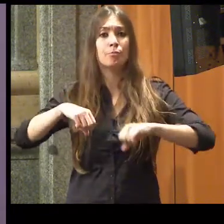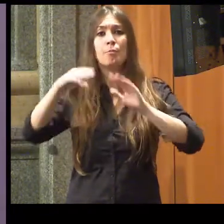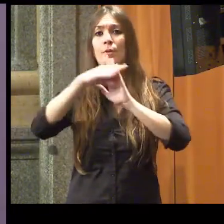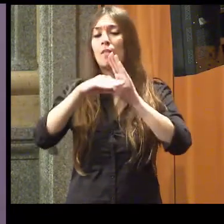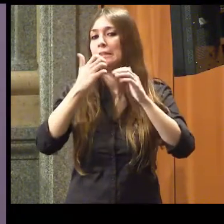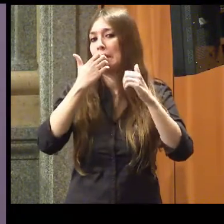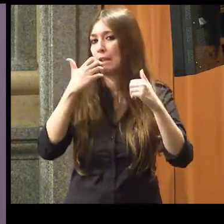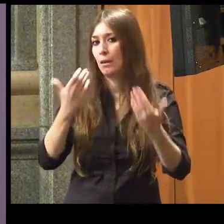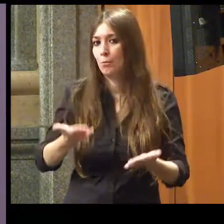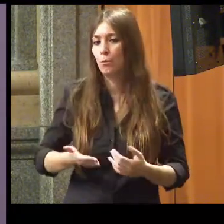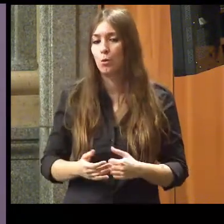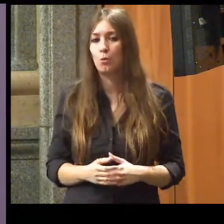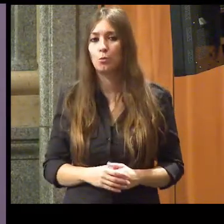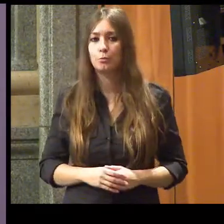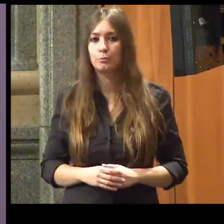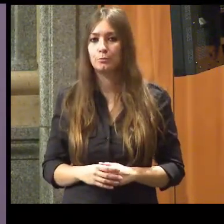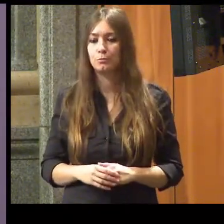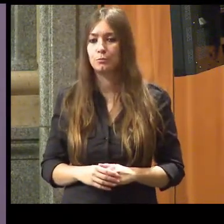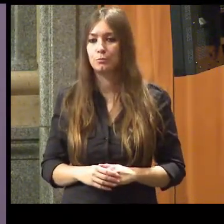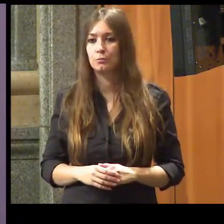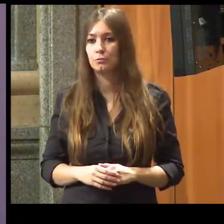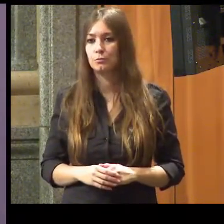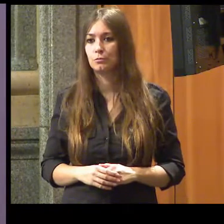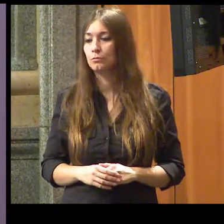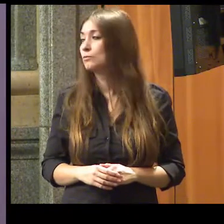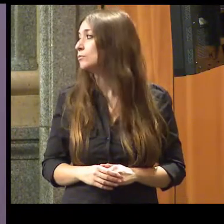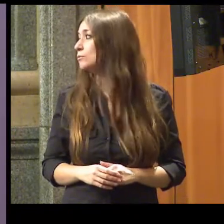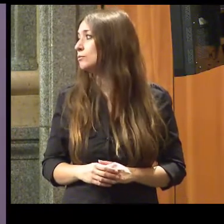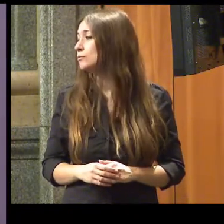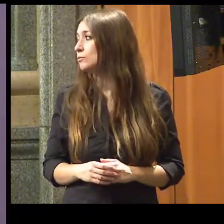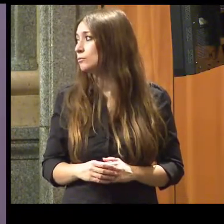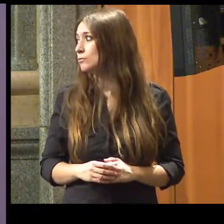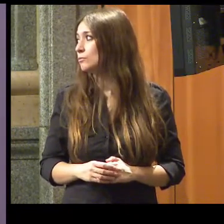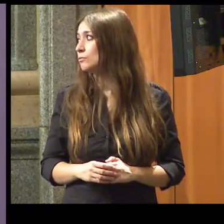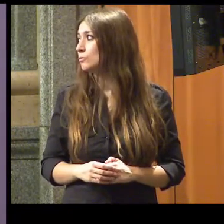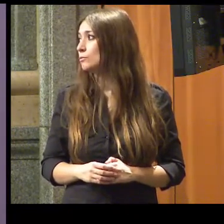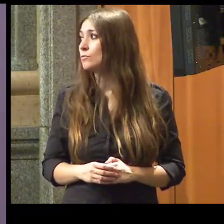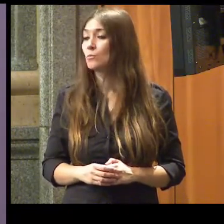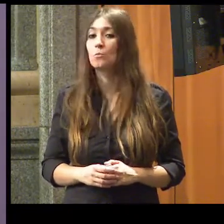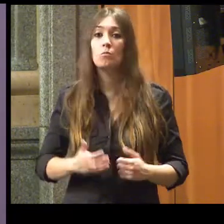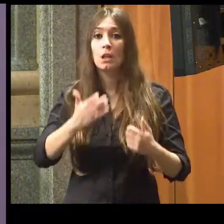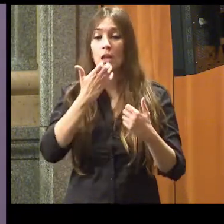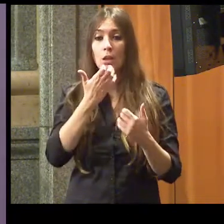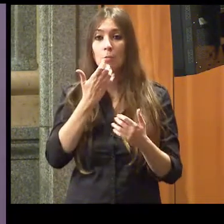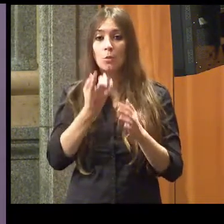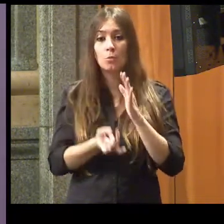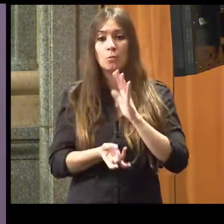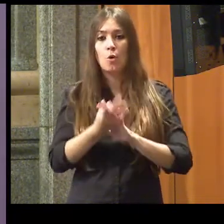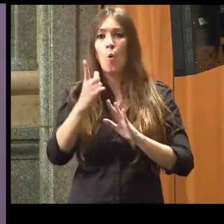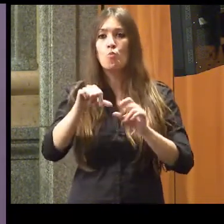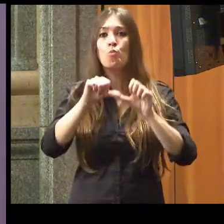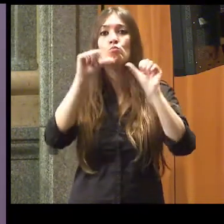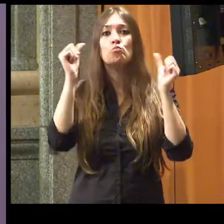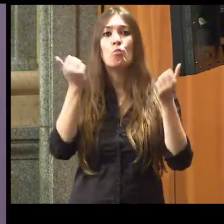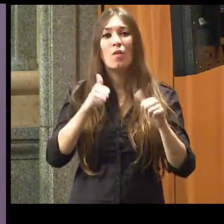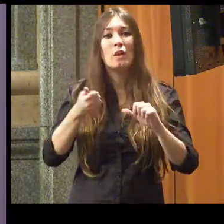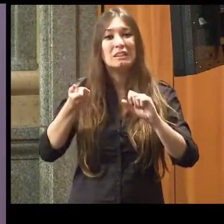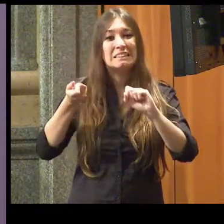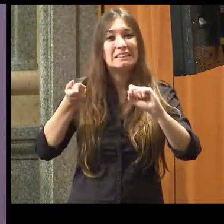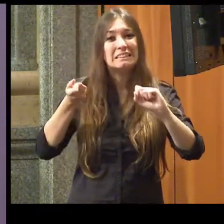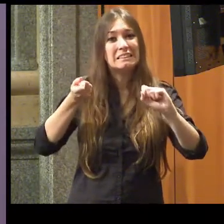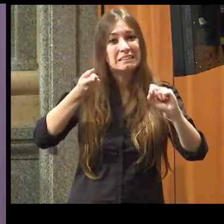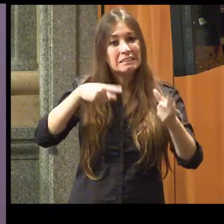regular un modelo similar